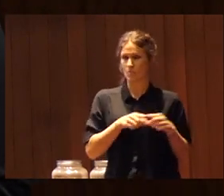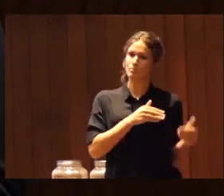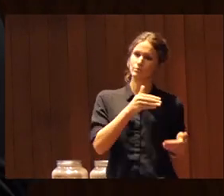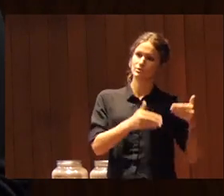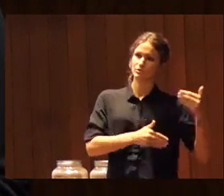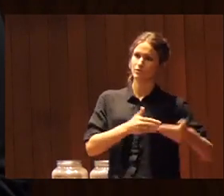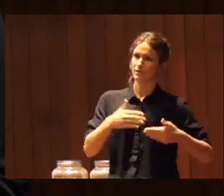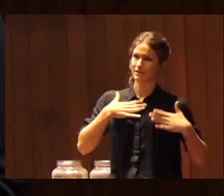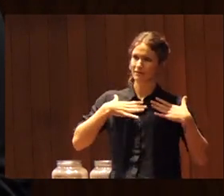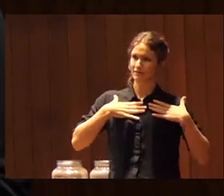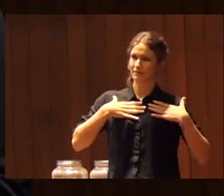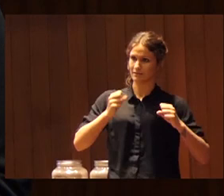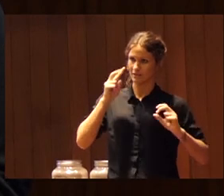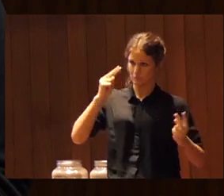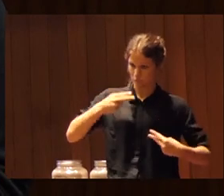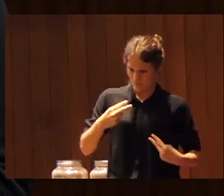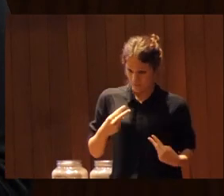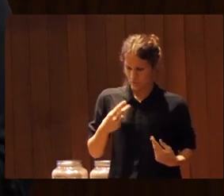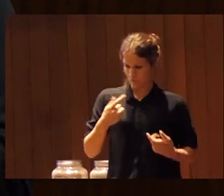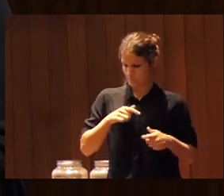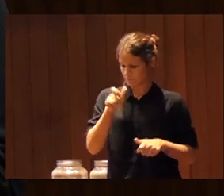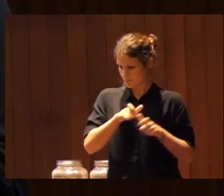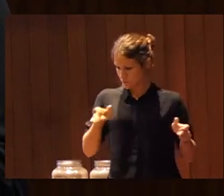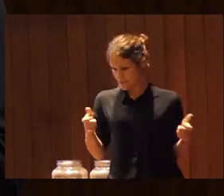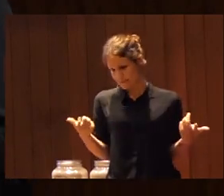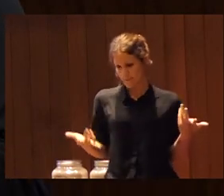son personas por ejemplo que no han tenido no han